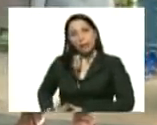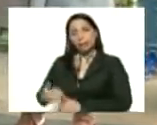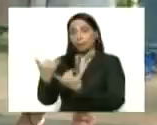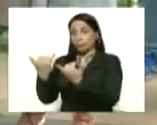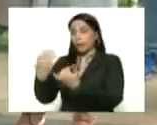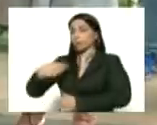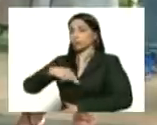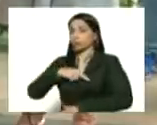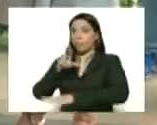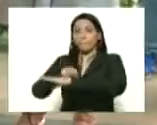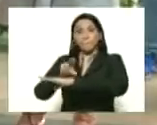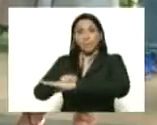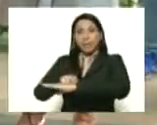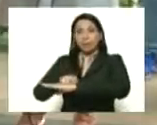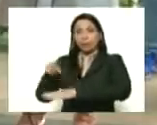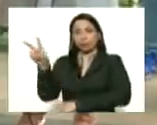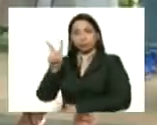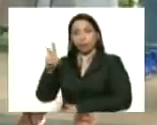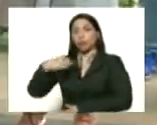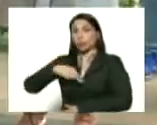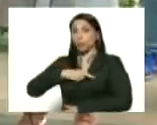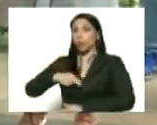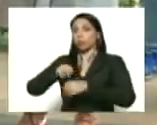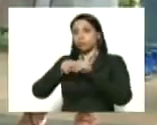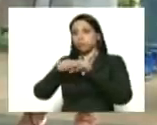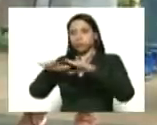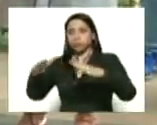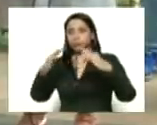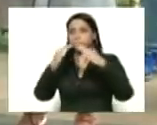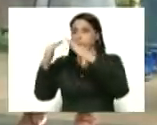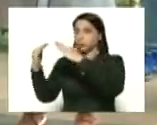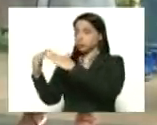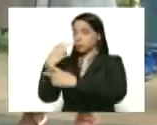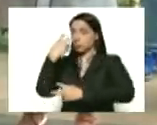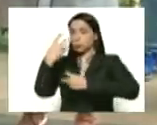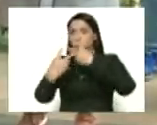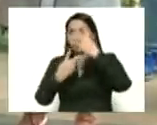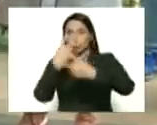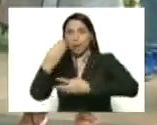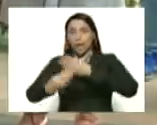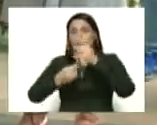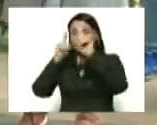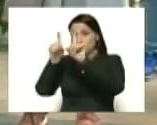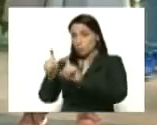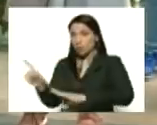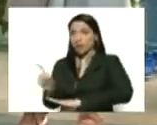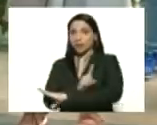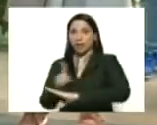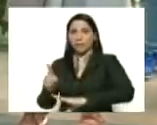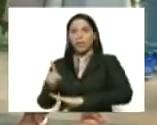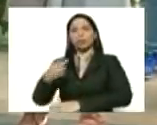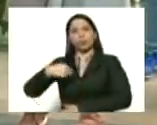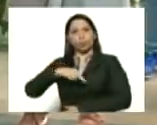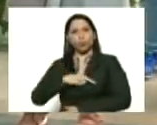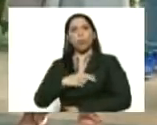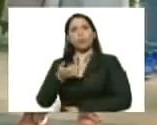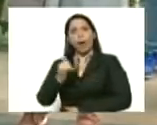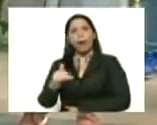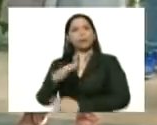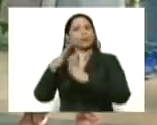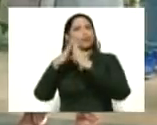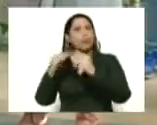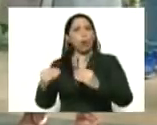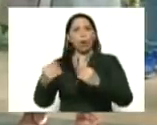los médicos venezolanos que estamos haciendo este despliegue casa por casa y que estamos haciendo las pruebas rápidas contamos con toda la